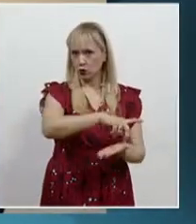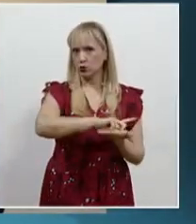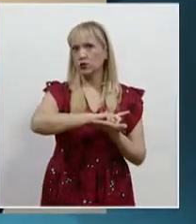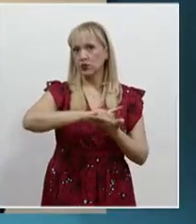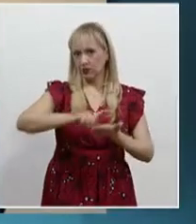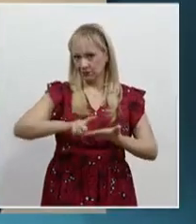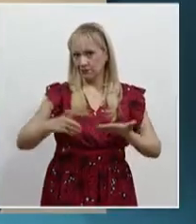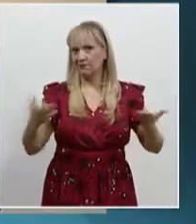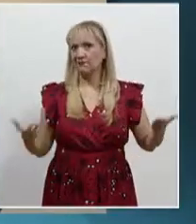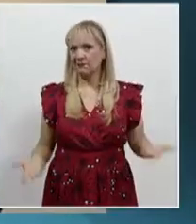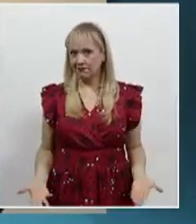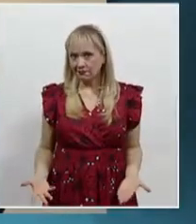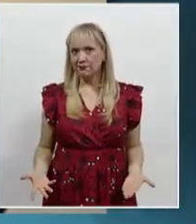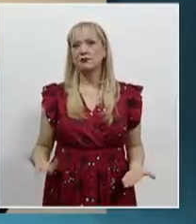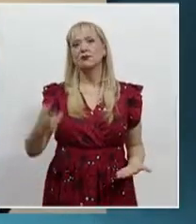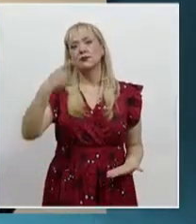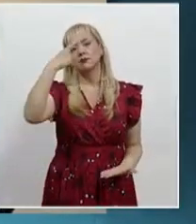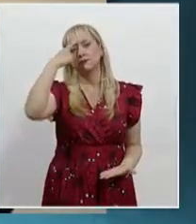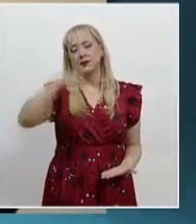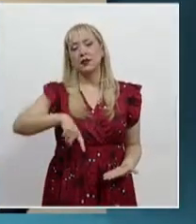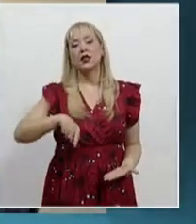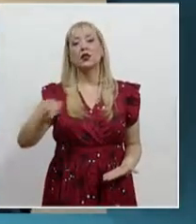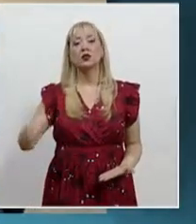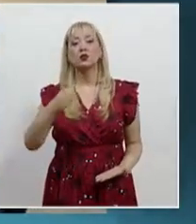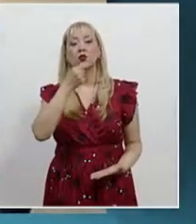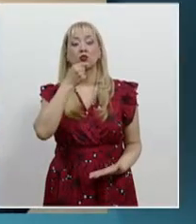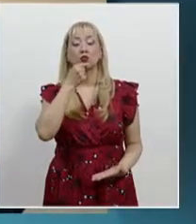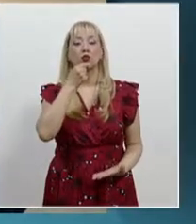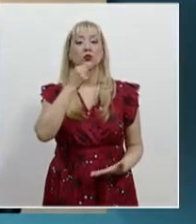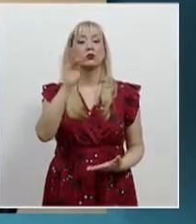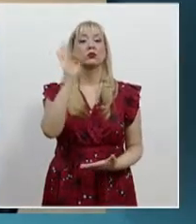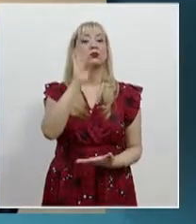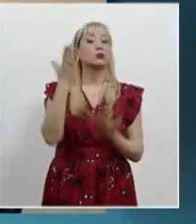de una manera que puede ser perjudicial para sus derechos.